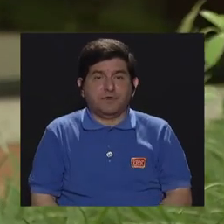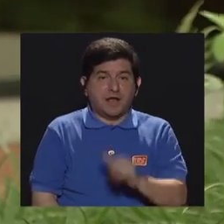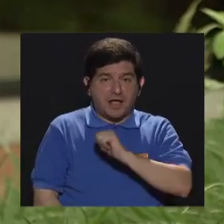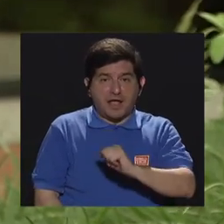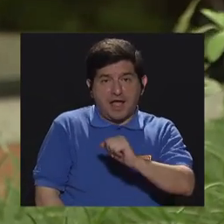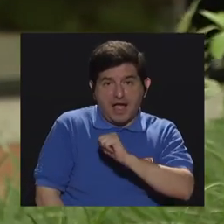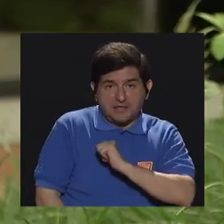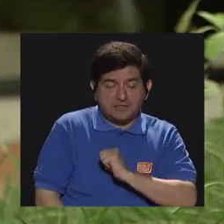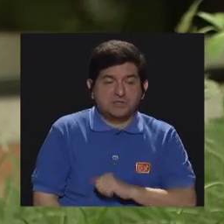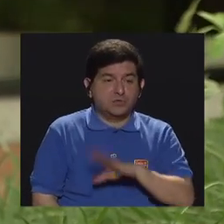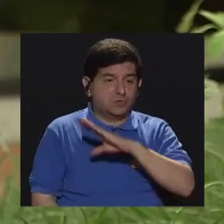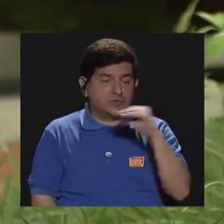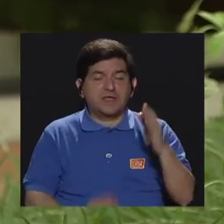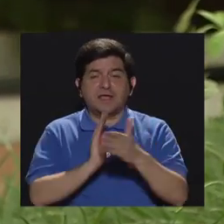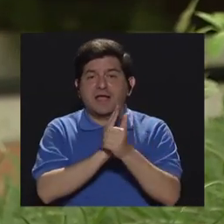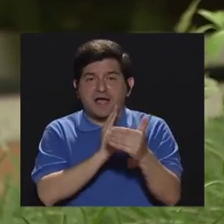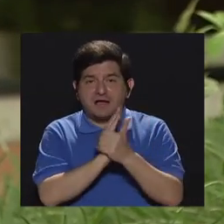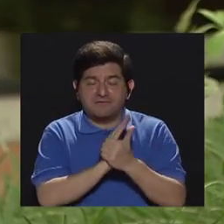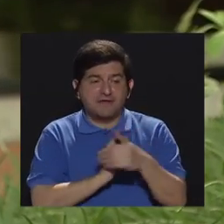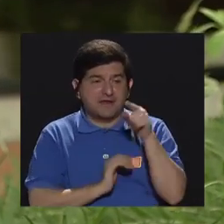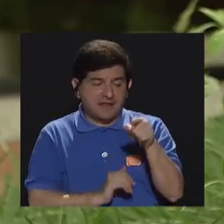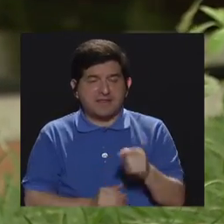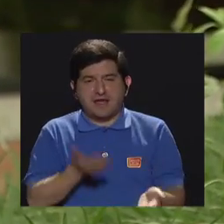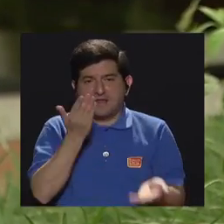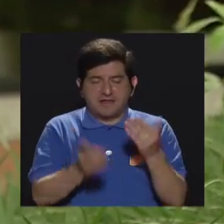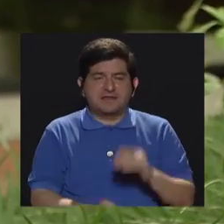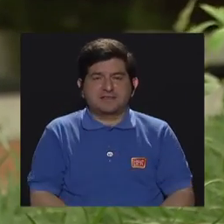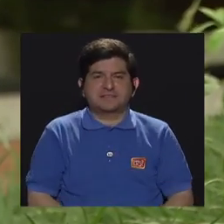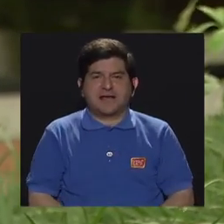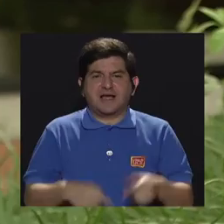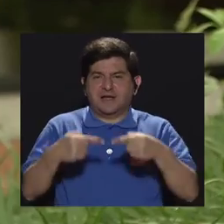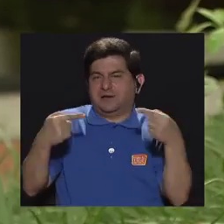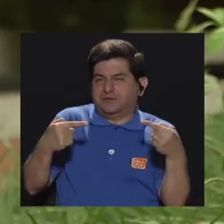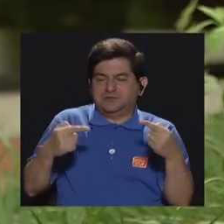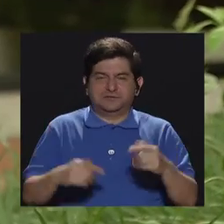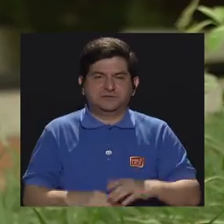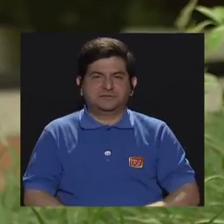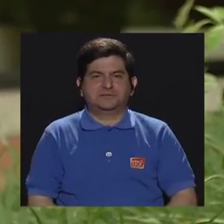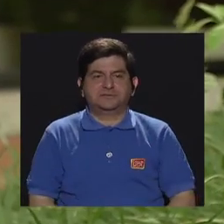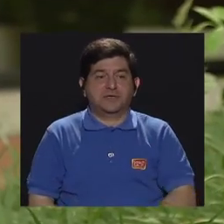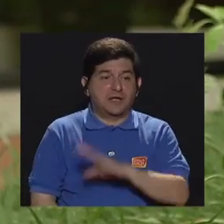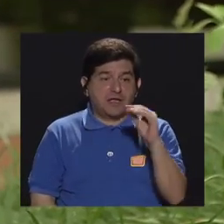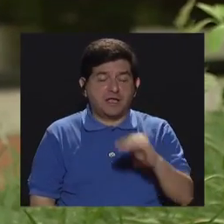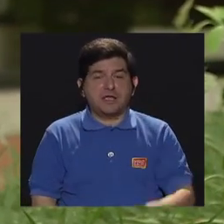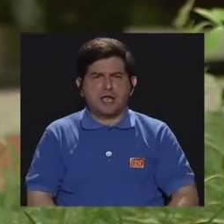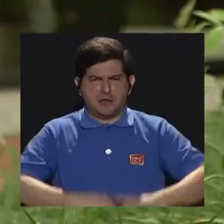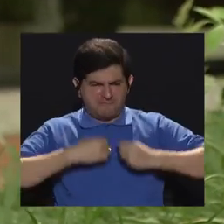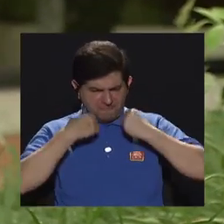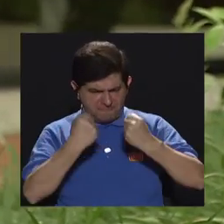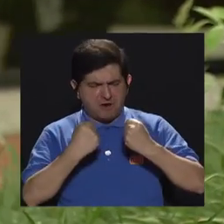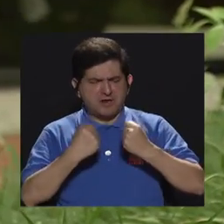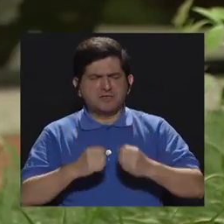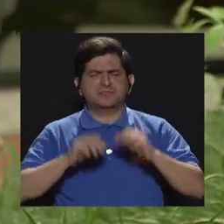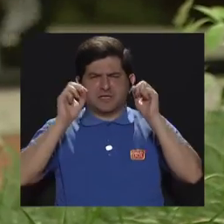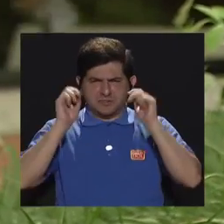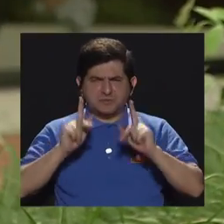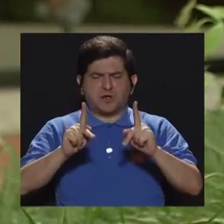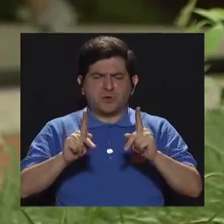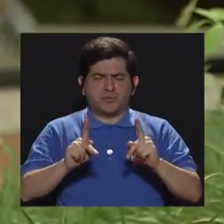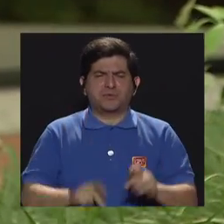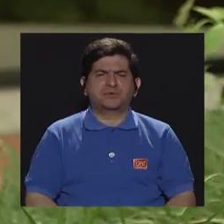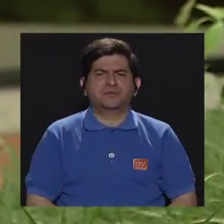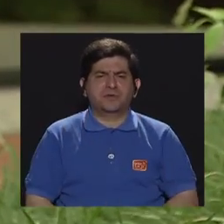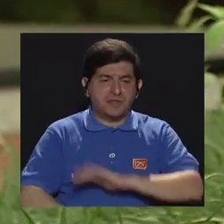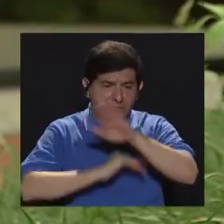actitud y aquella habilidad que esté en detrimento de él y tomar su fortaleza para poder lograr lo demás,